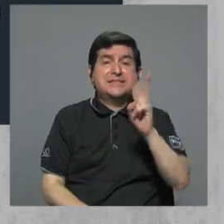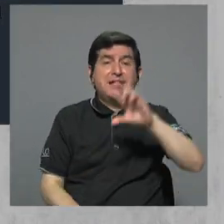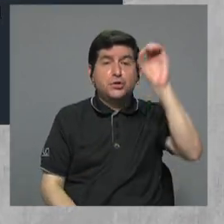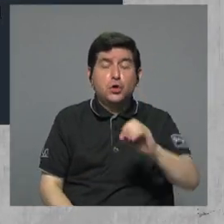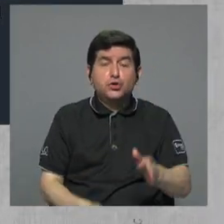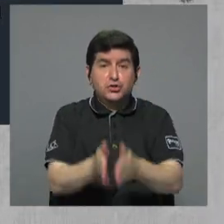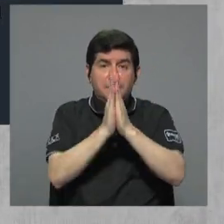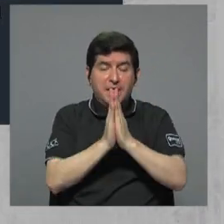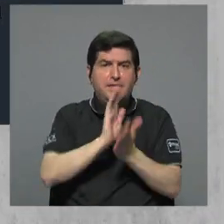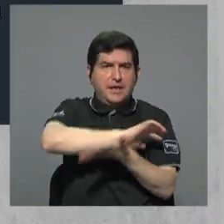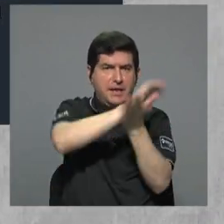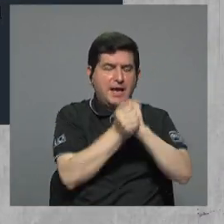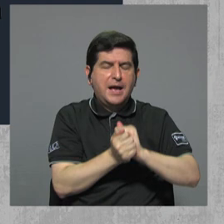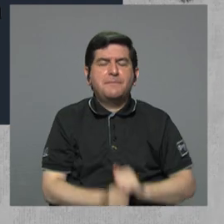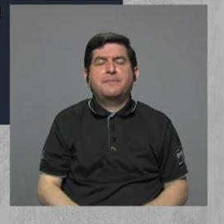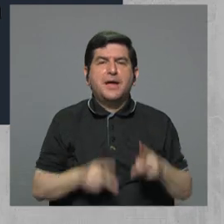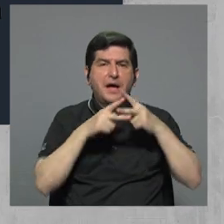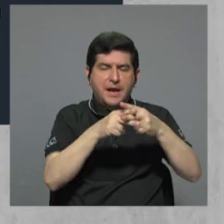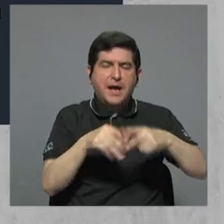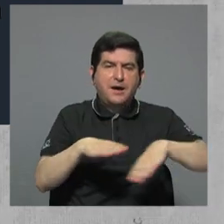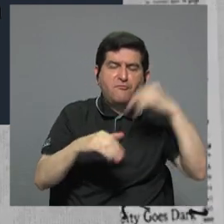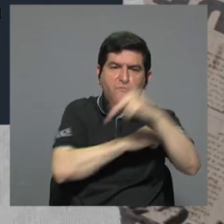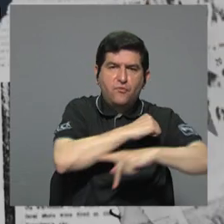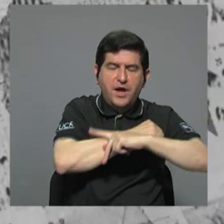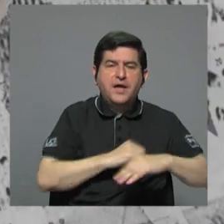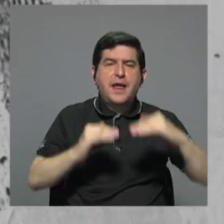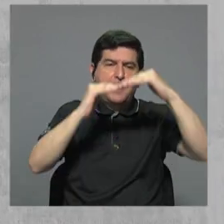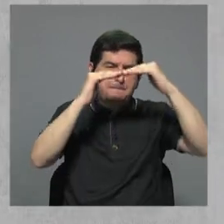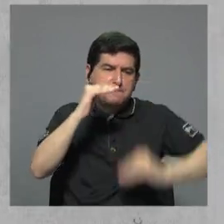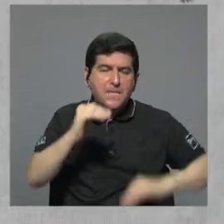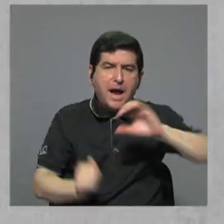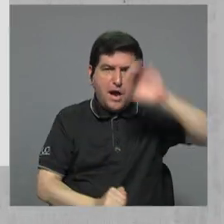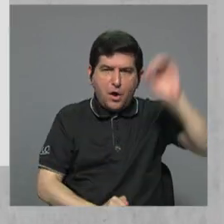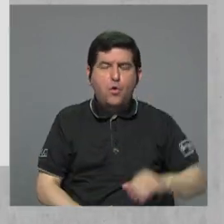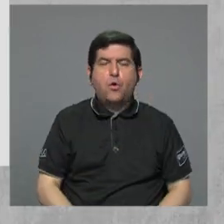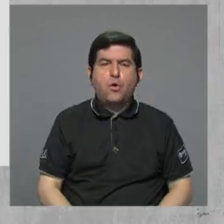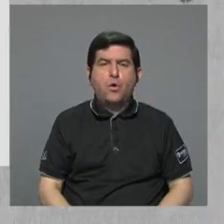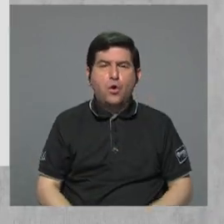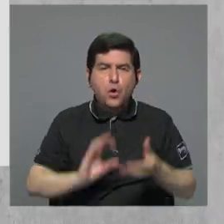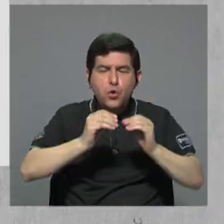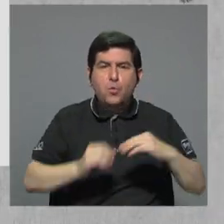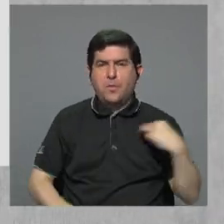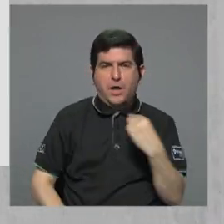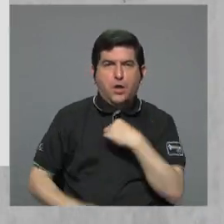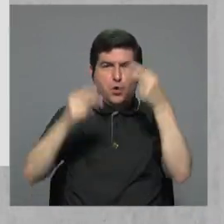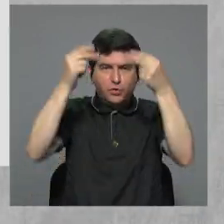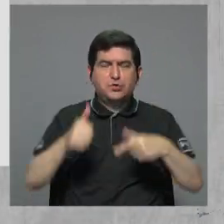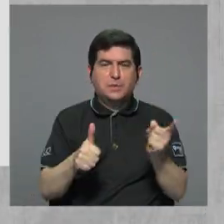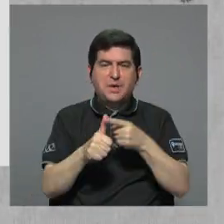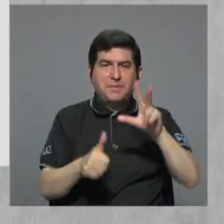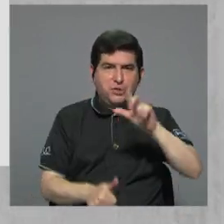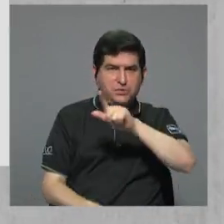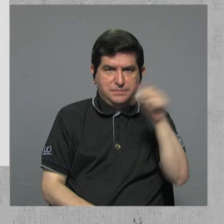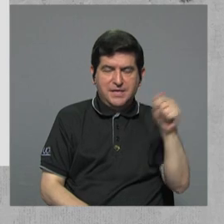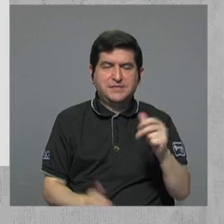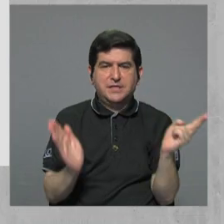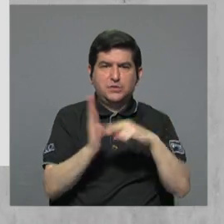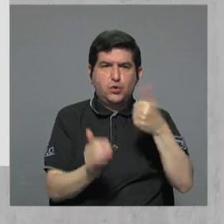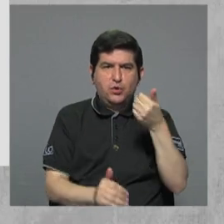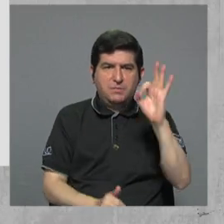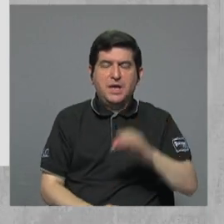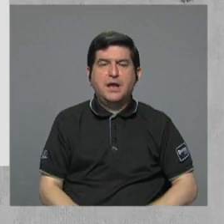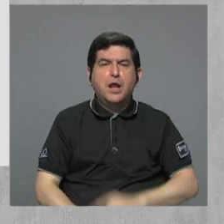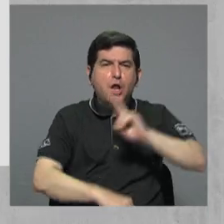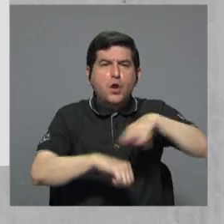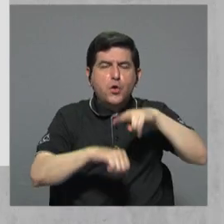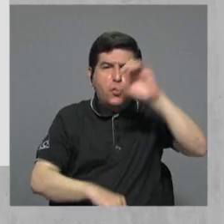y migrar a préstamos exteriores con tasas más bajas de interés. Datos de Hacienda estiman que para el primer trimestre del 2019 el interés